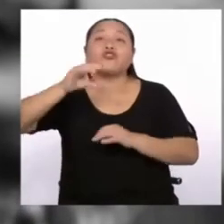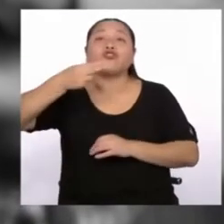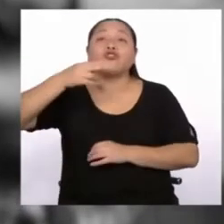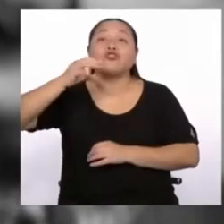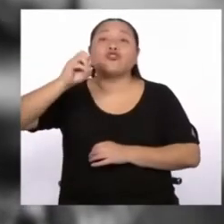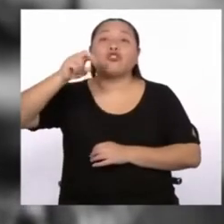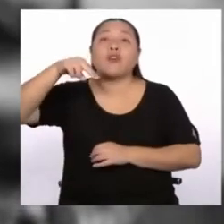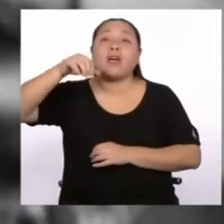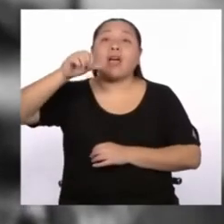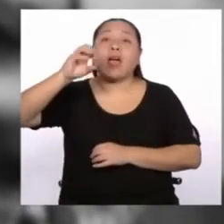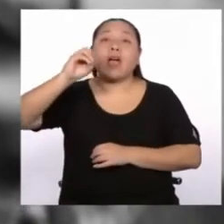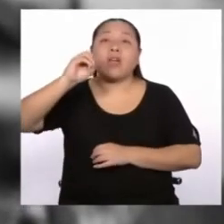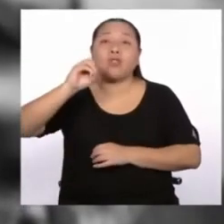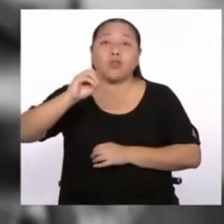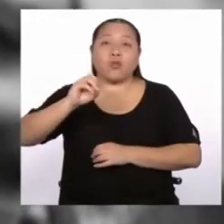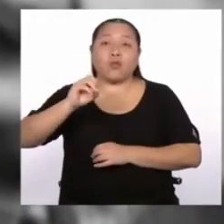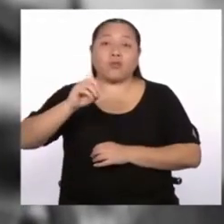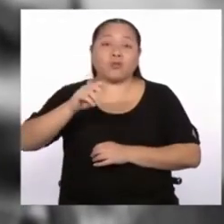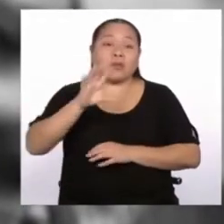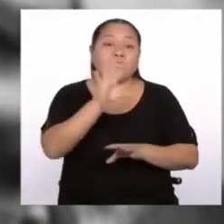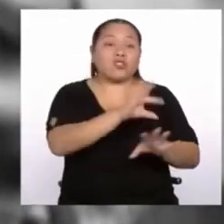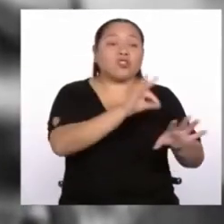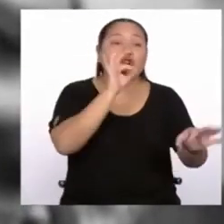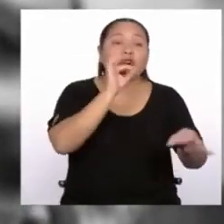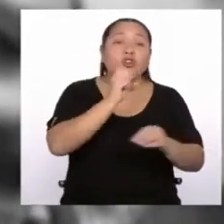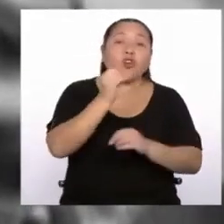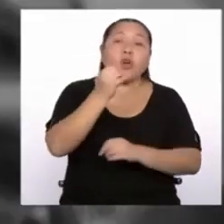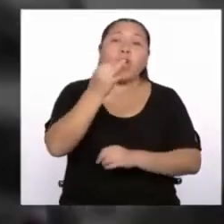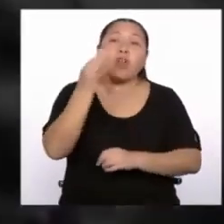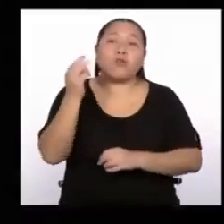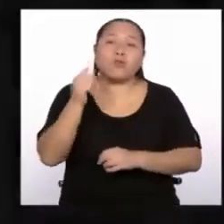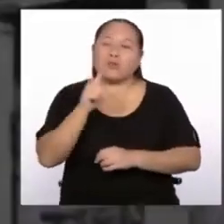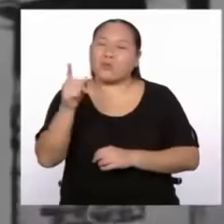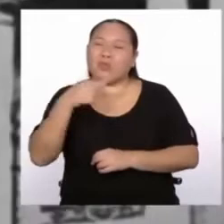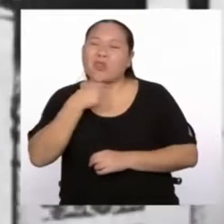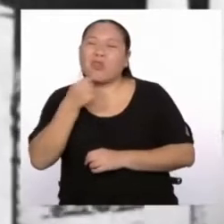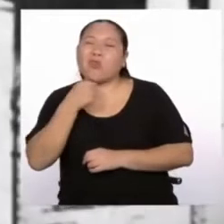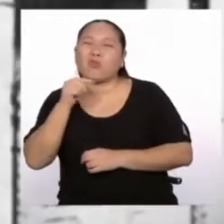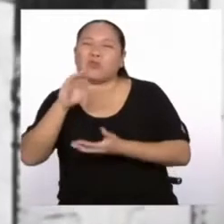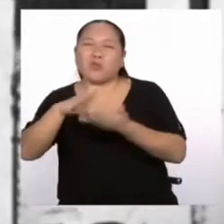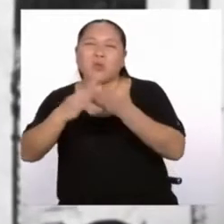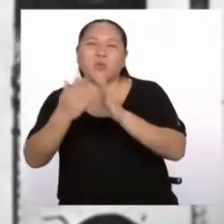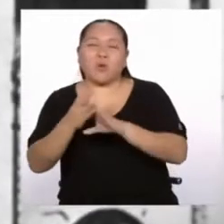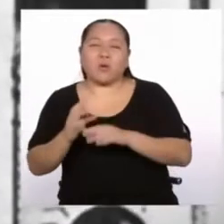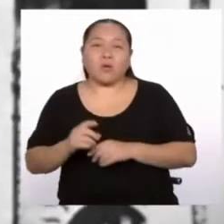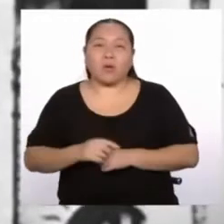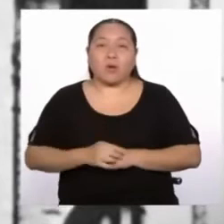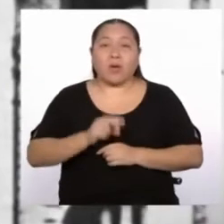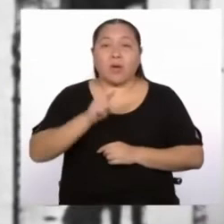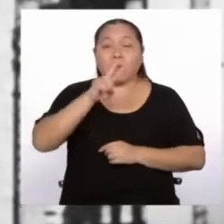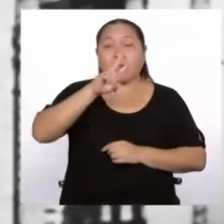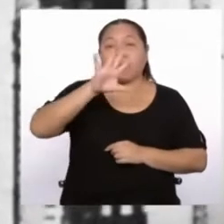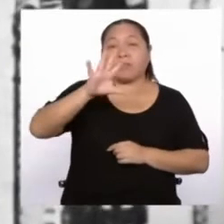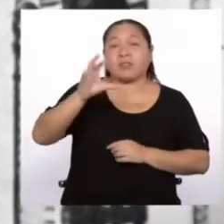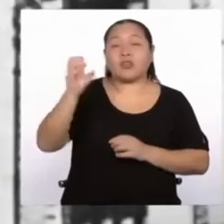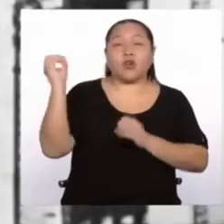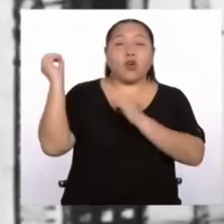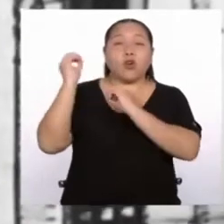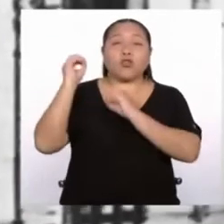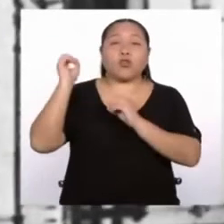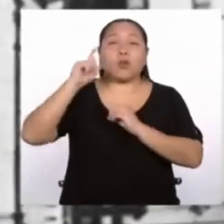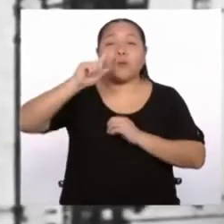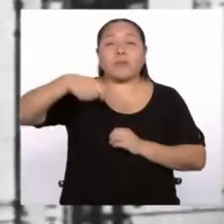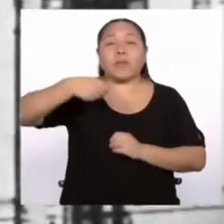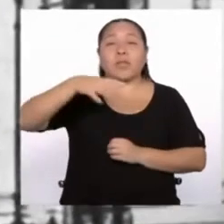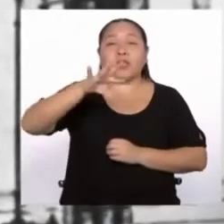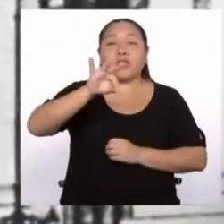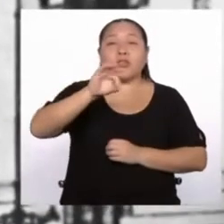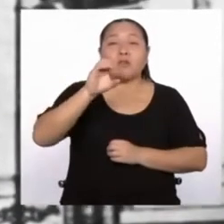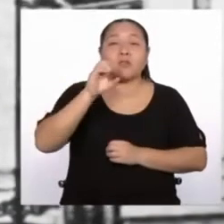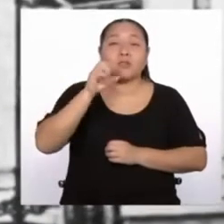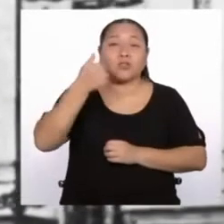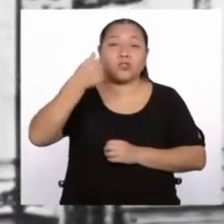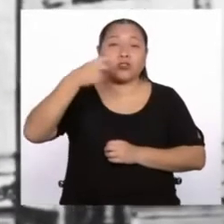no calaron en el gusto popular. El 25 de octubre de 1912 fue aprobada por